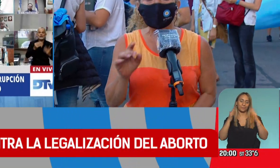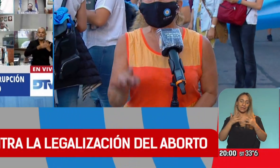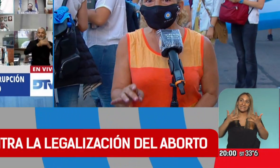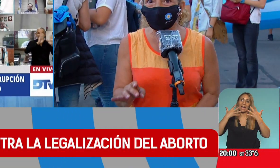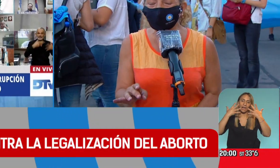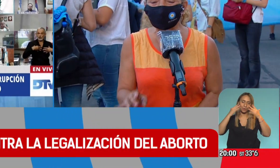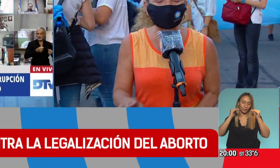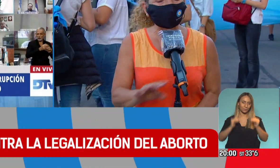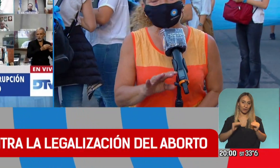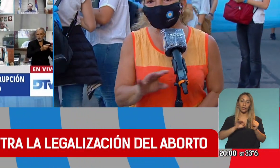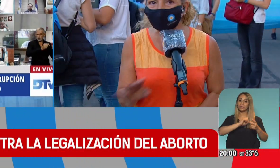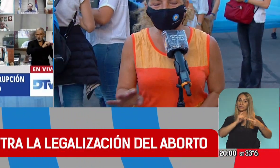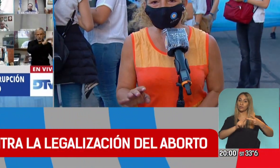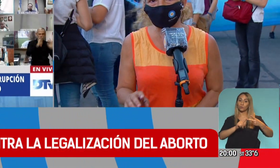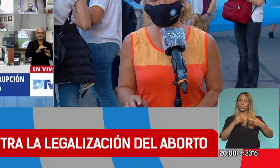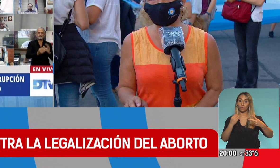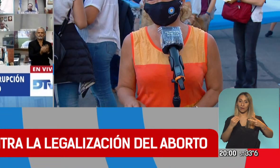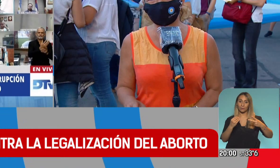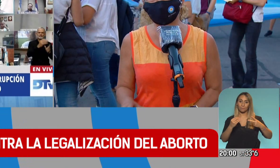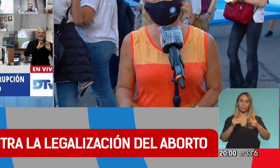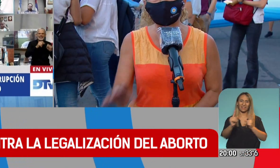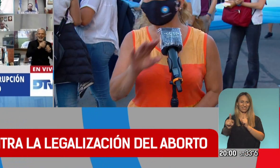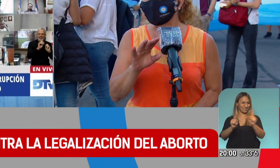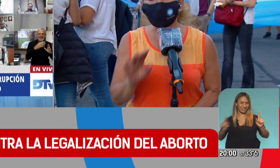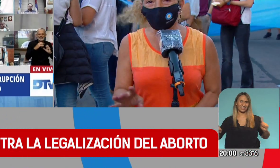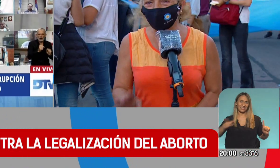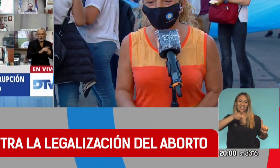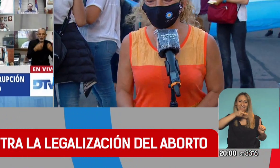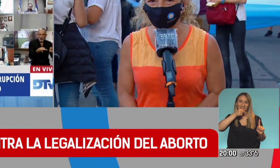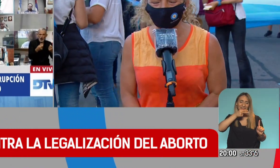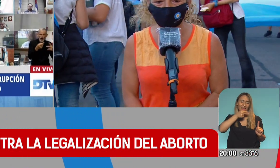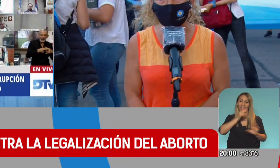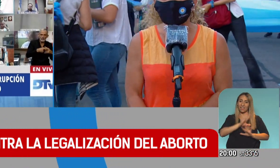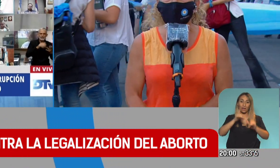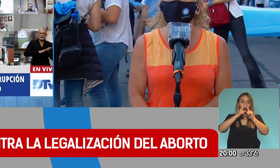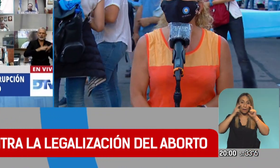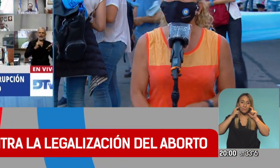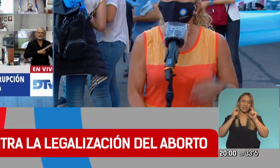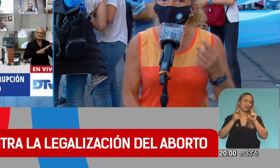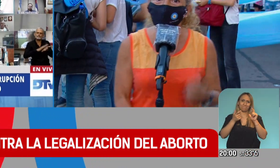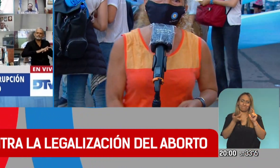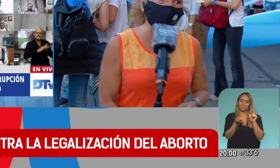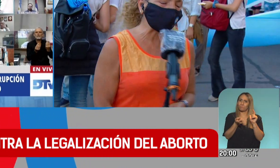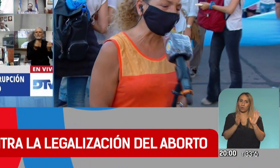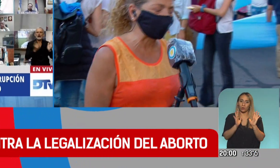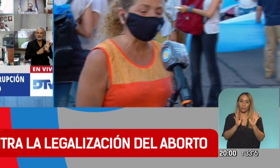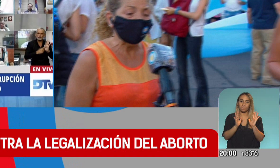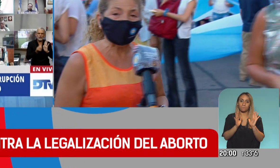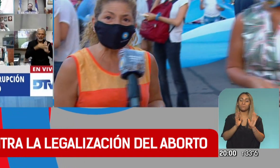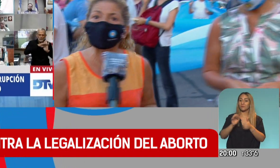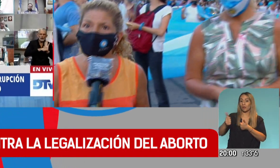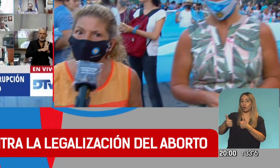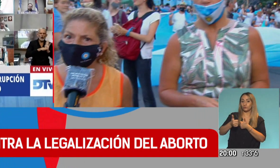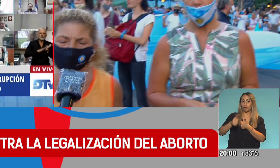el calor. La segunda mala, nada de distanciamiento social, muy pocos barbijos. Y estamos con Cintia Horton,